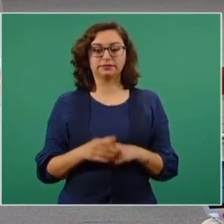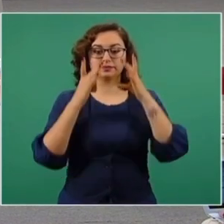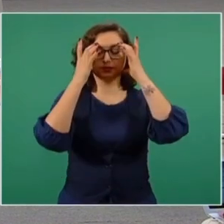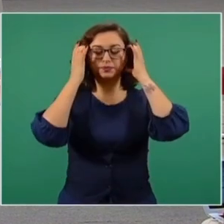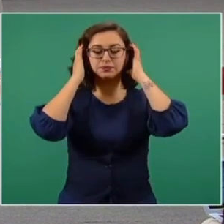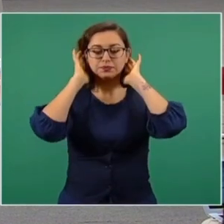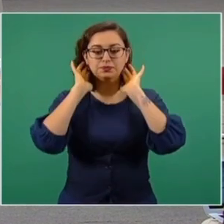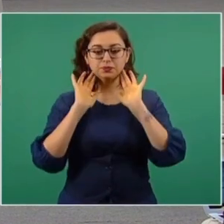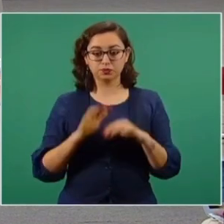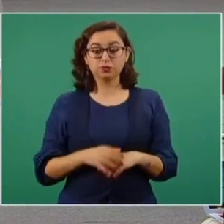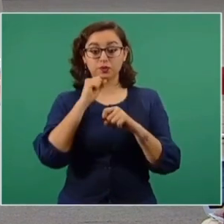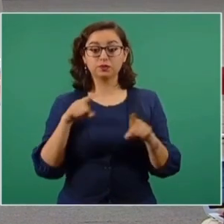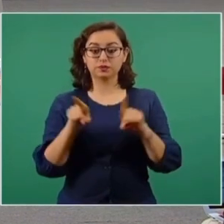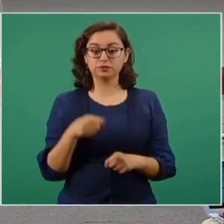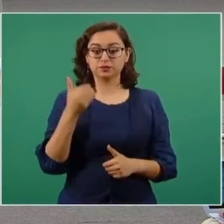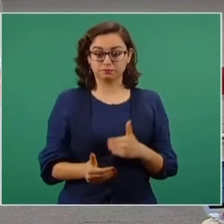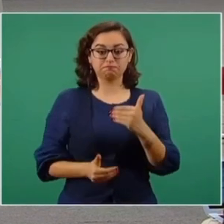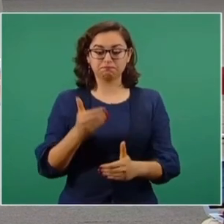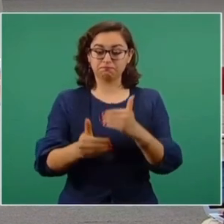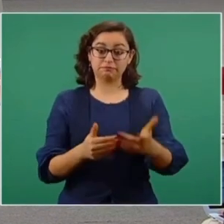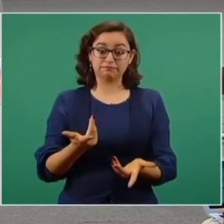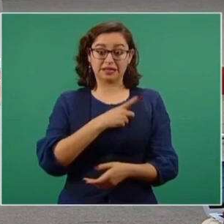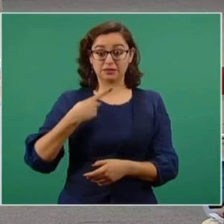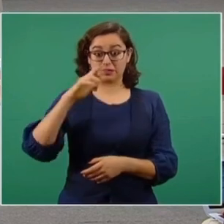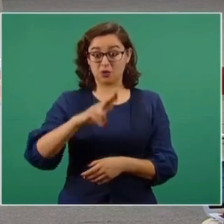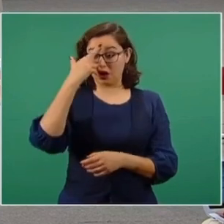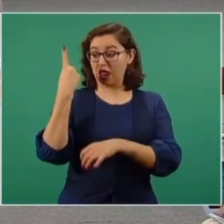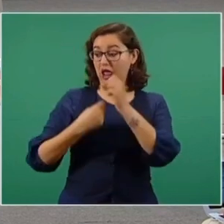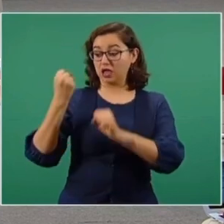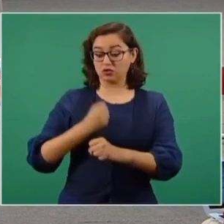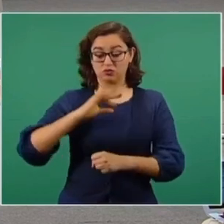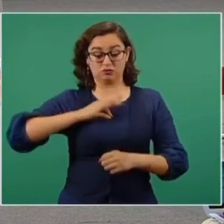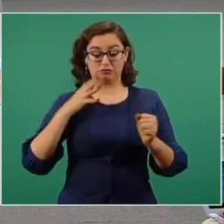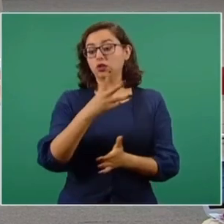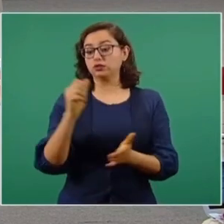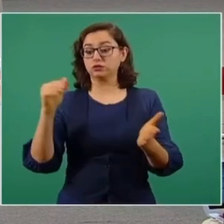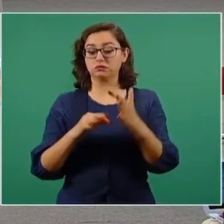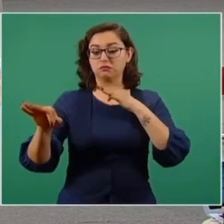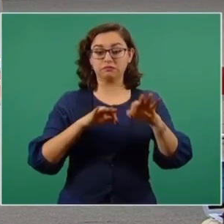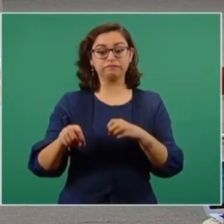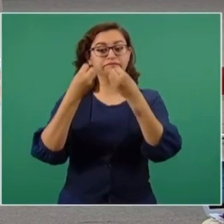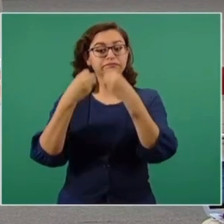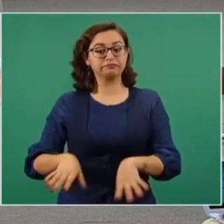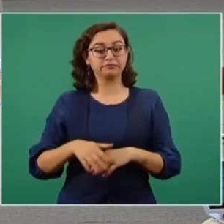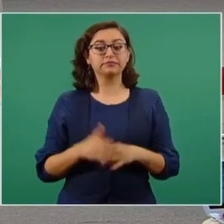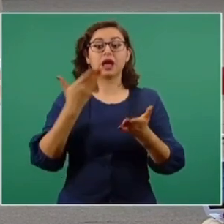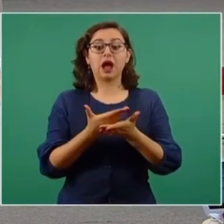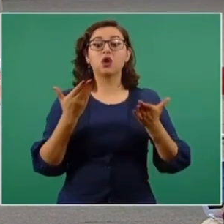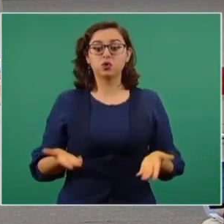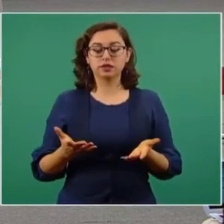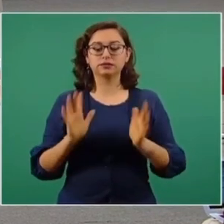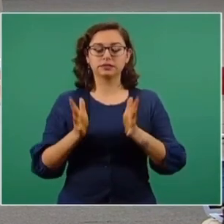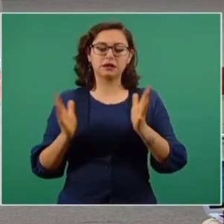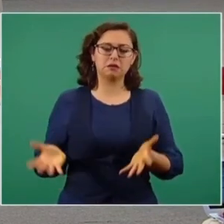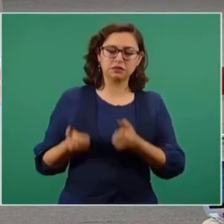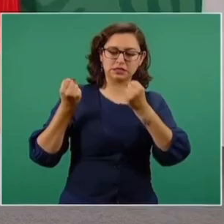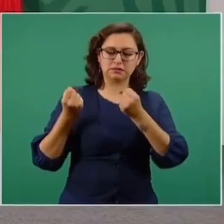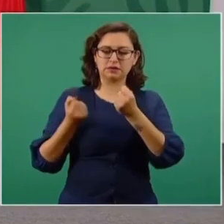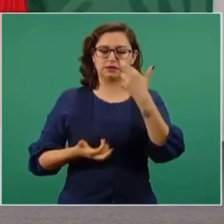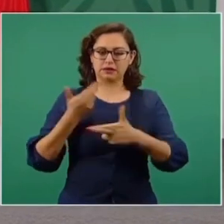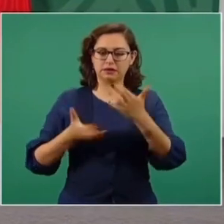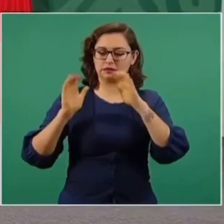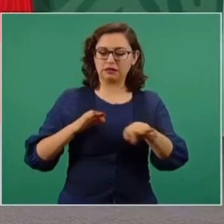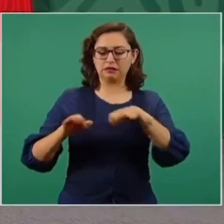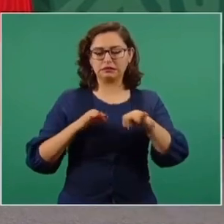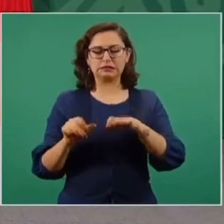También en eso vamos avanzando. Acuérdense que con la pandemia perdimos un millón cuatrocientos mil empleos y ya llevamos recuperados como setecientos,